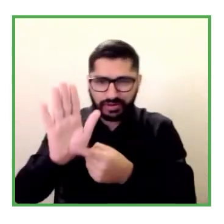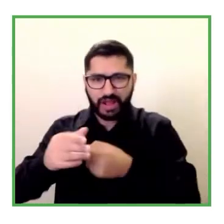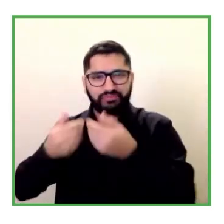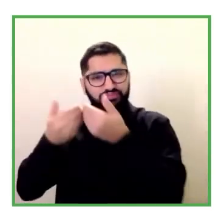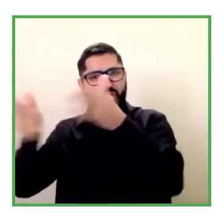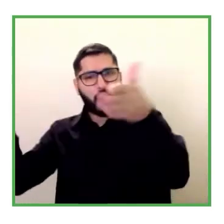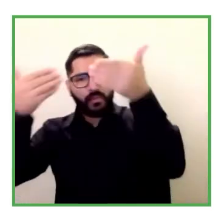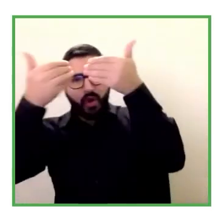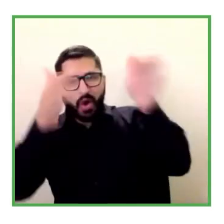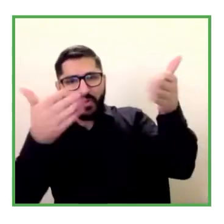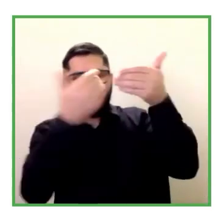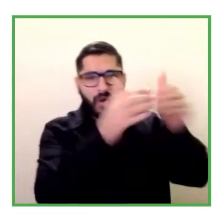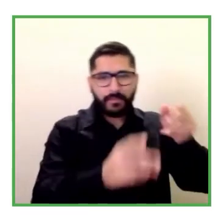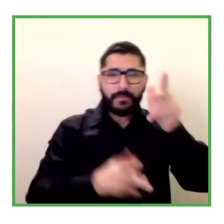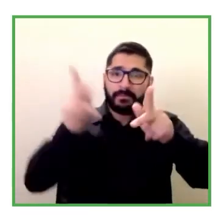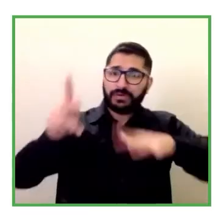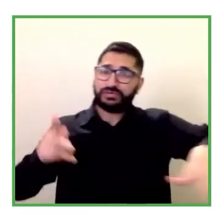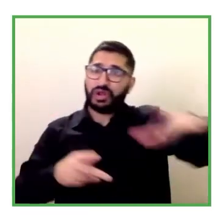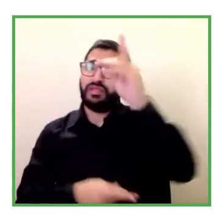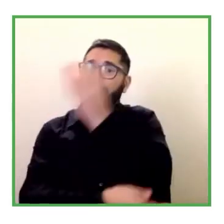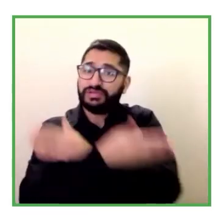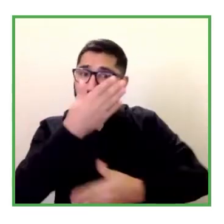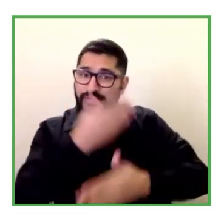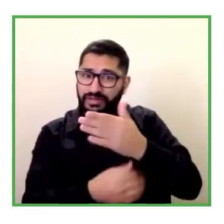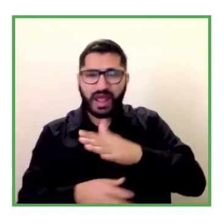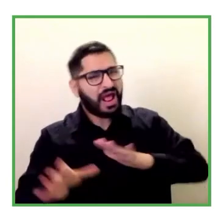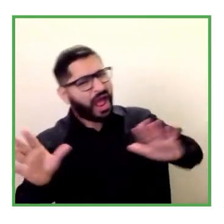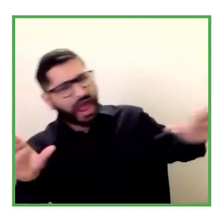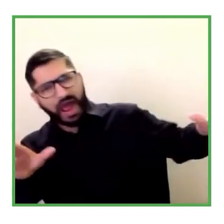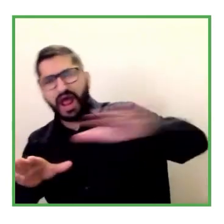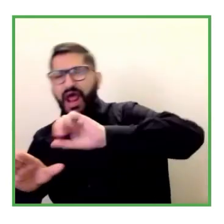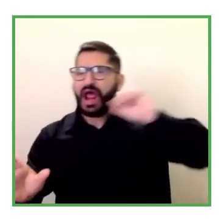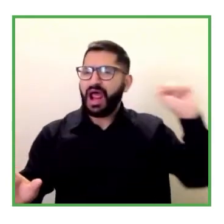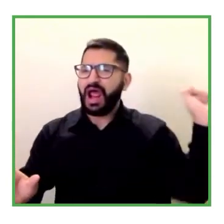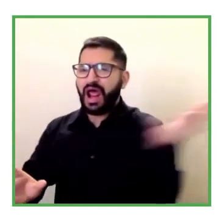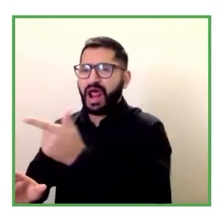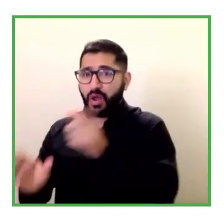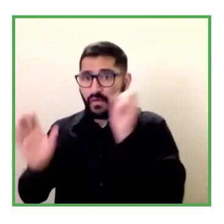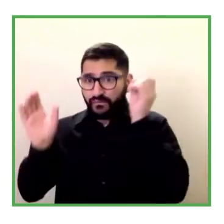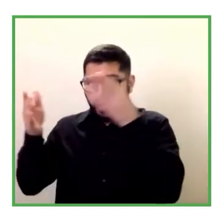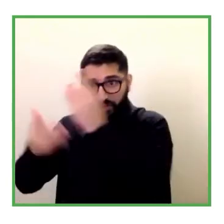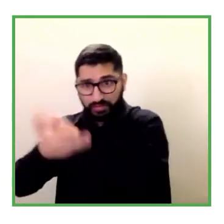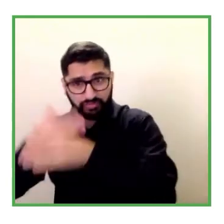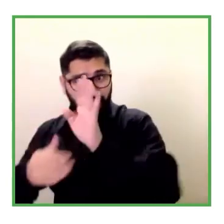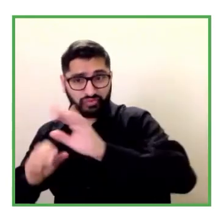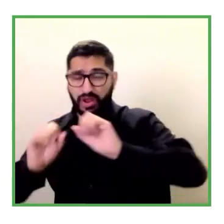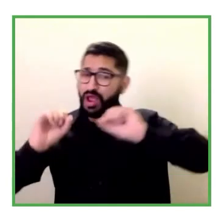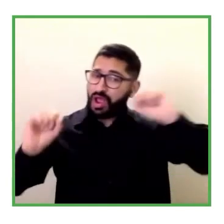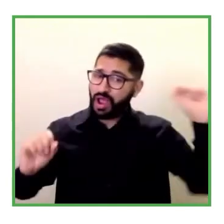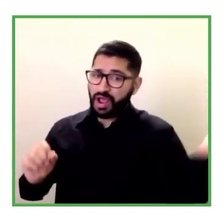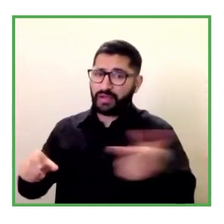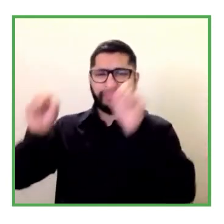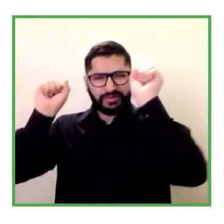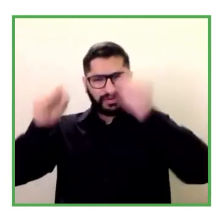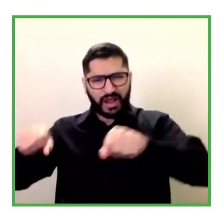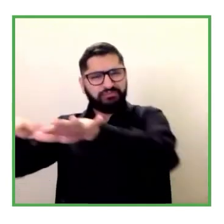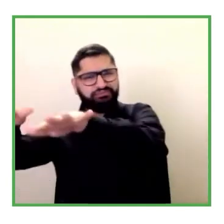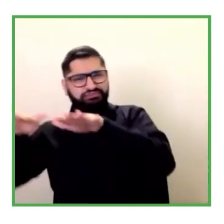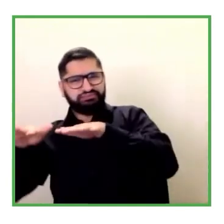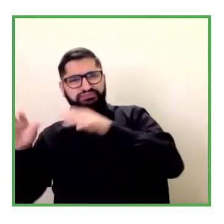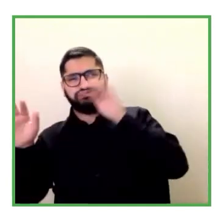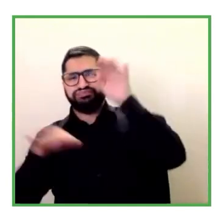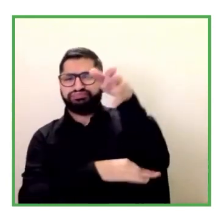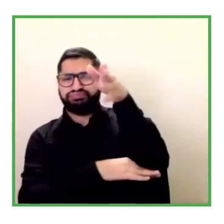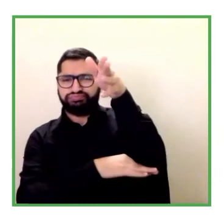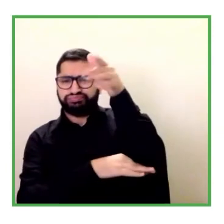ecosistema en esta expo inclusión de diciembre y además el tema de la puesta en marcha del pacto de inclusión un ambicioso programa de desarrollo empresarial